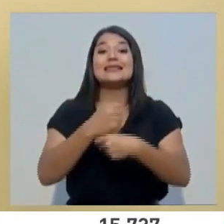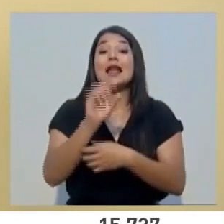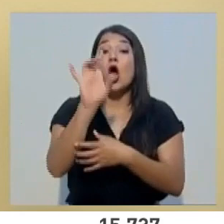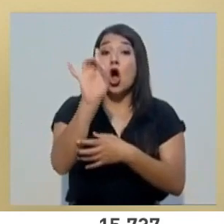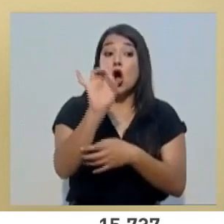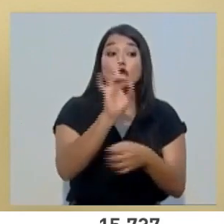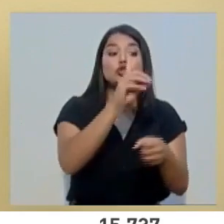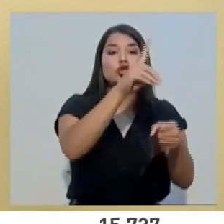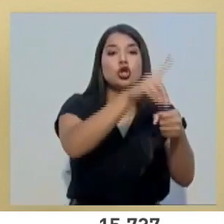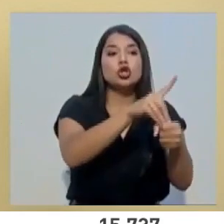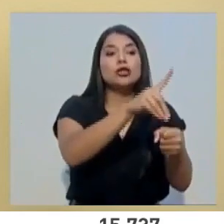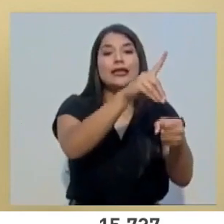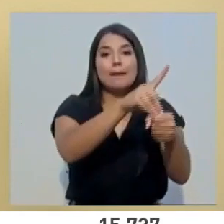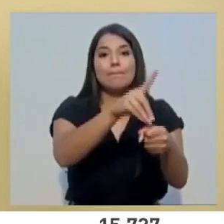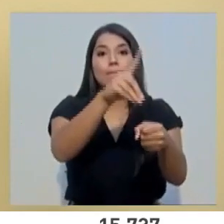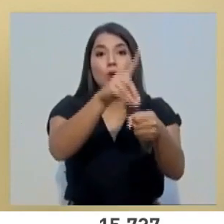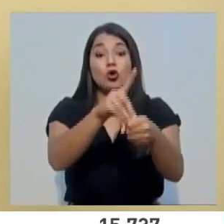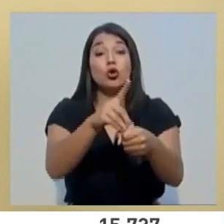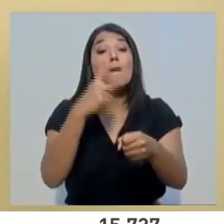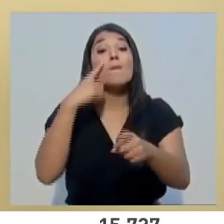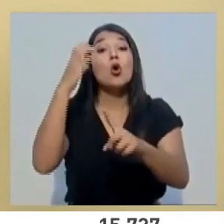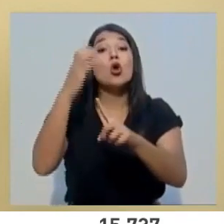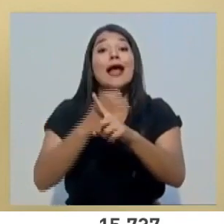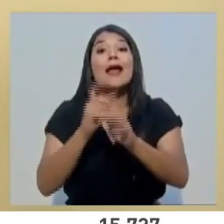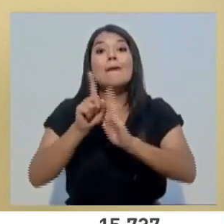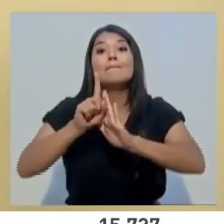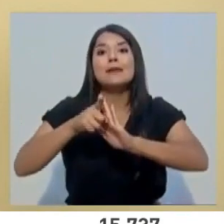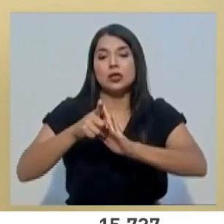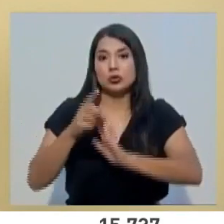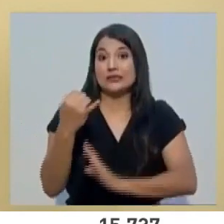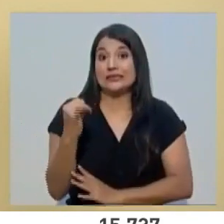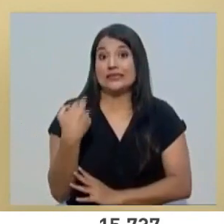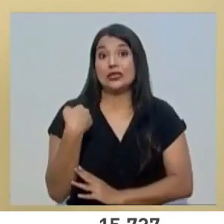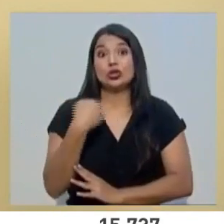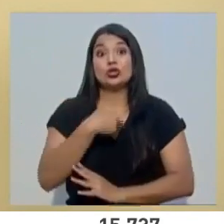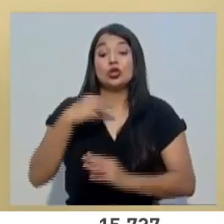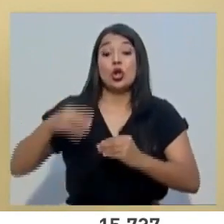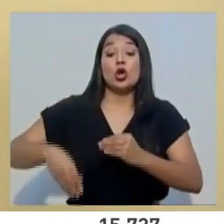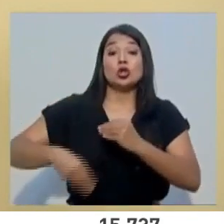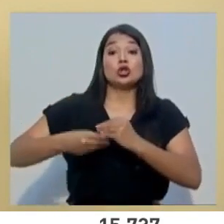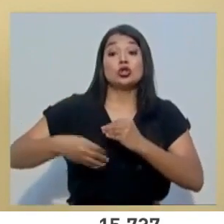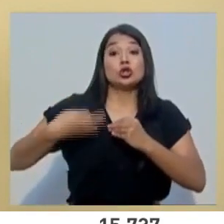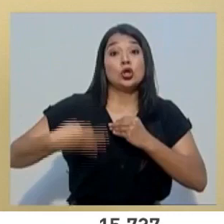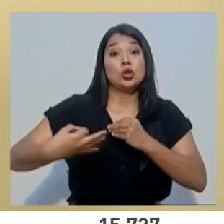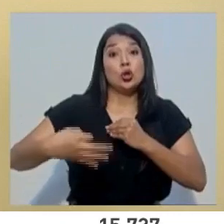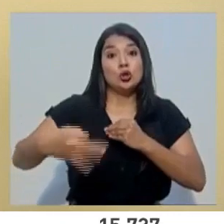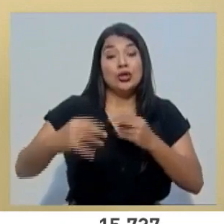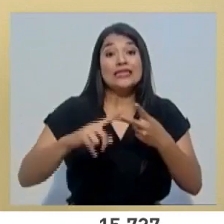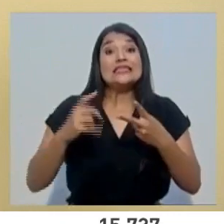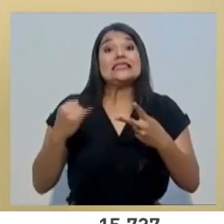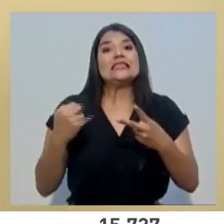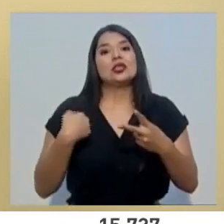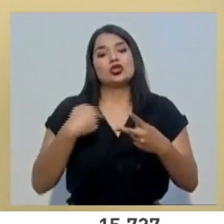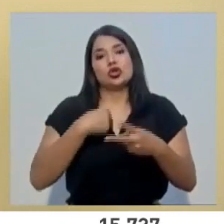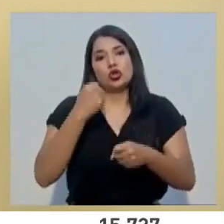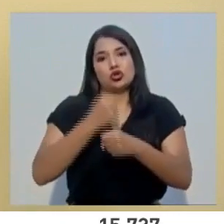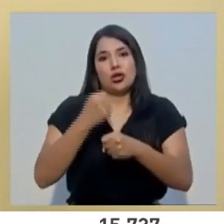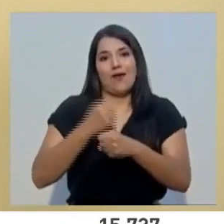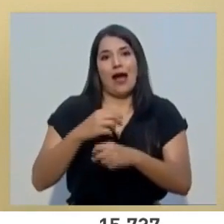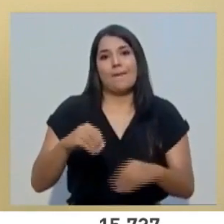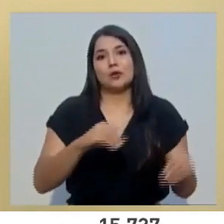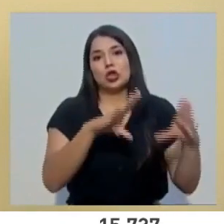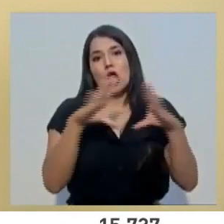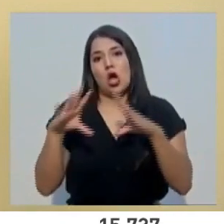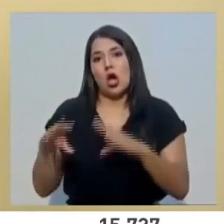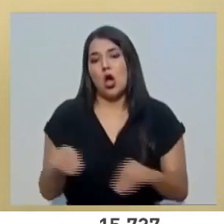y depósitos por minuto, si tomamos en cuenta todos los días y si estuviéramos trabajando 24